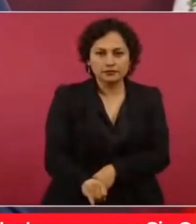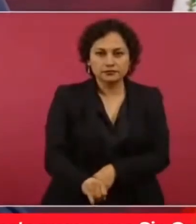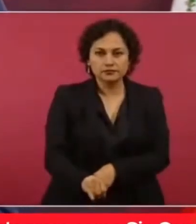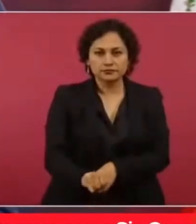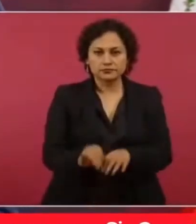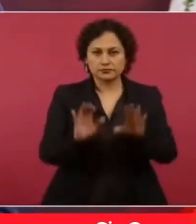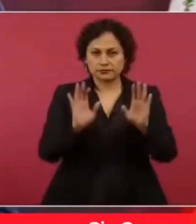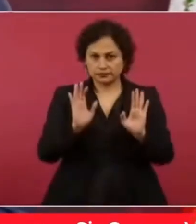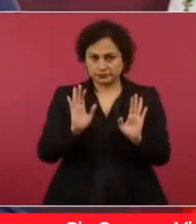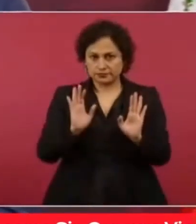México independiente.